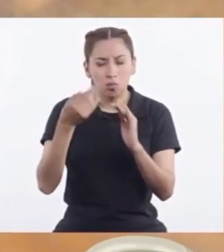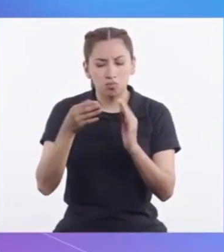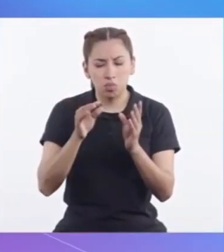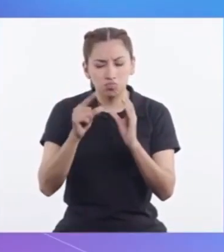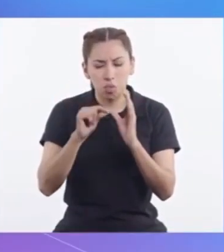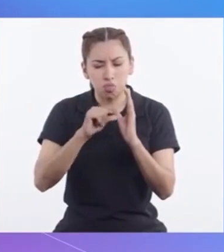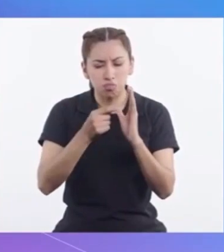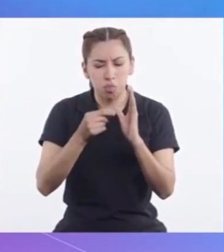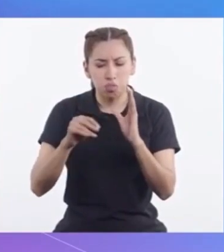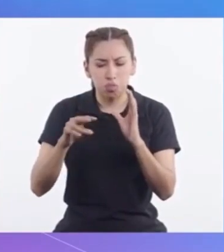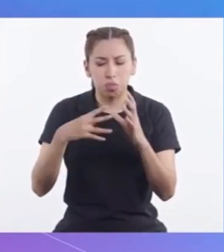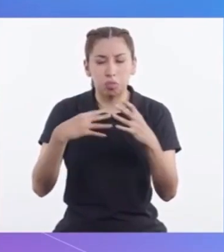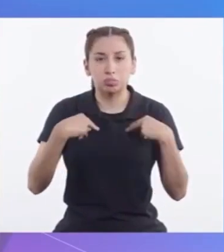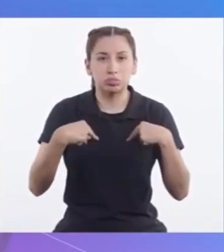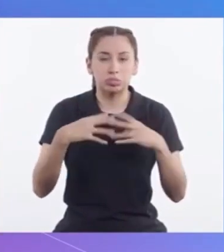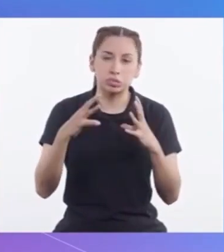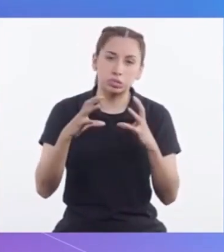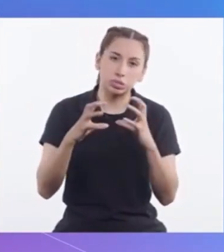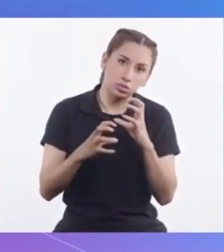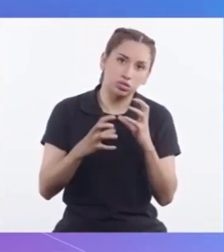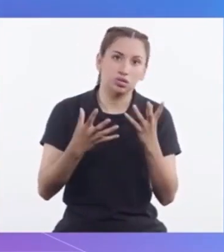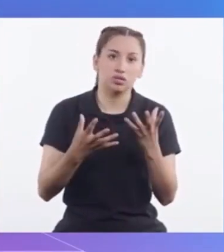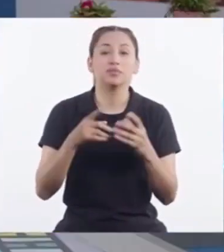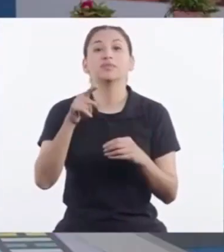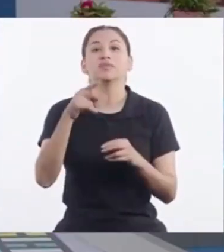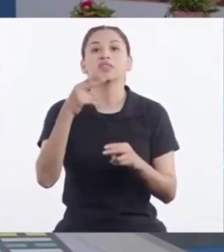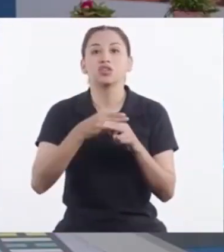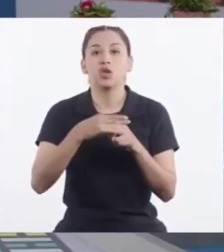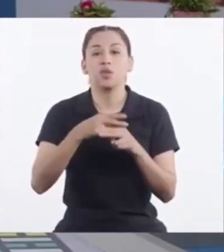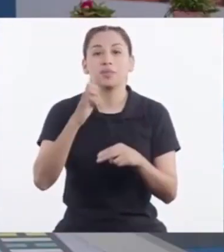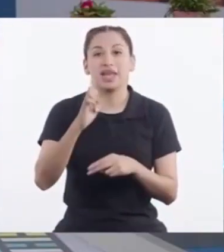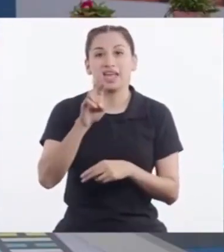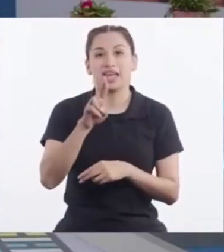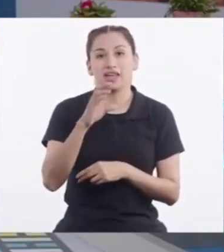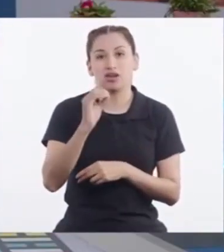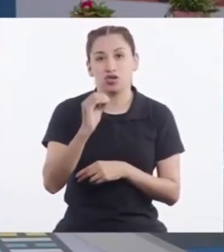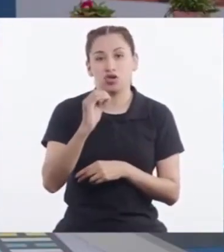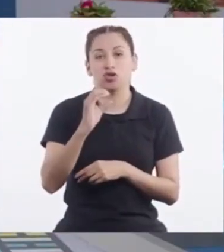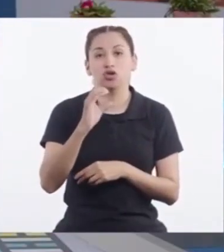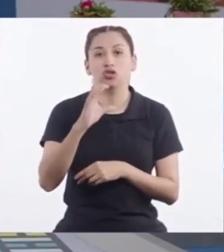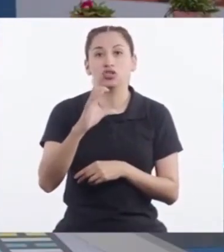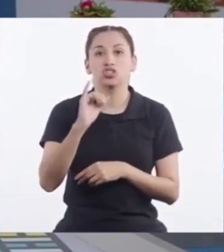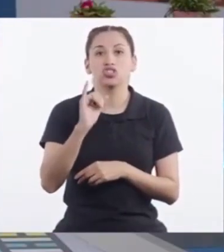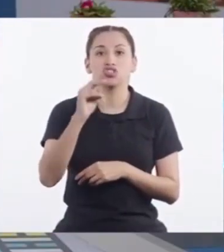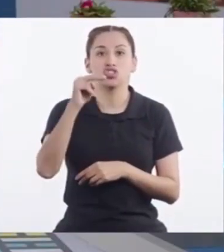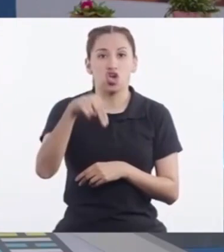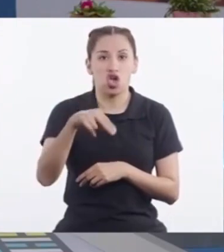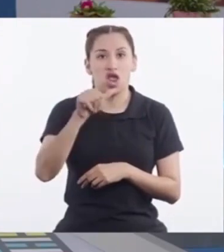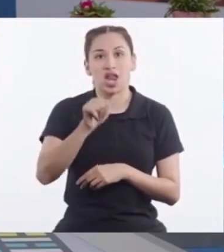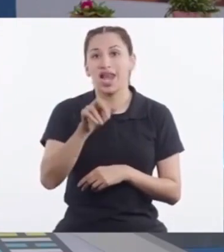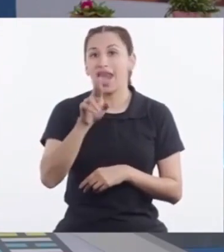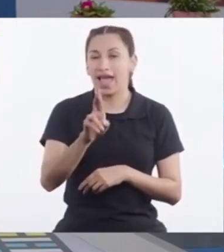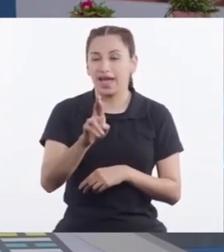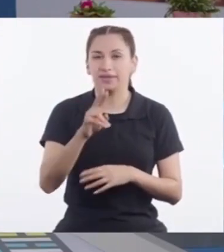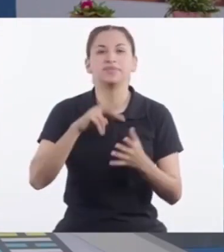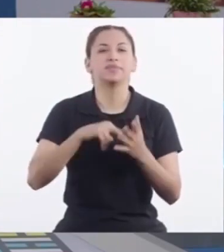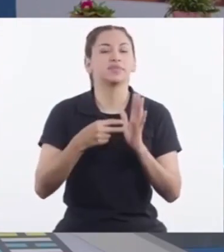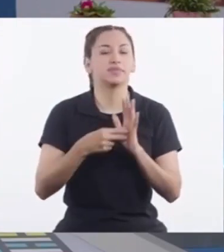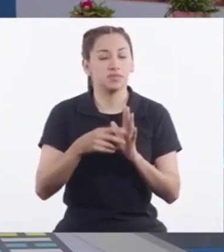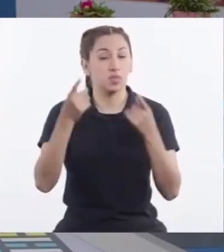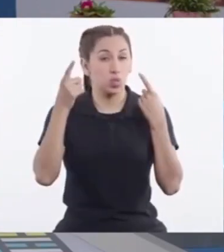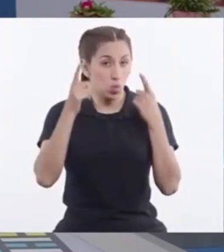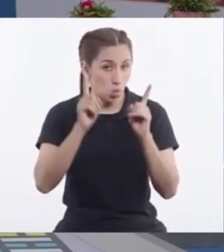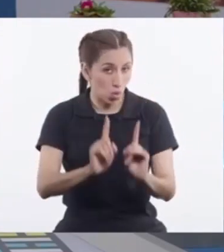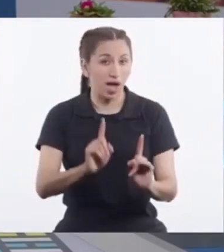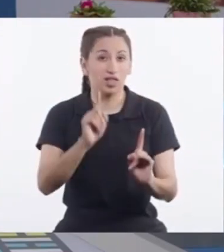A esto se le llama Erosionar Cuando se erosiona el suelo Es decir Cuando se